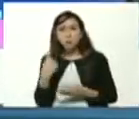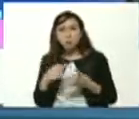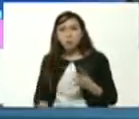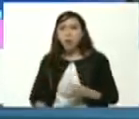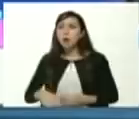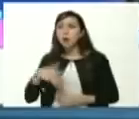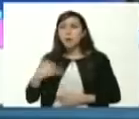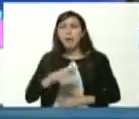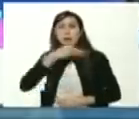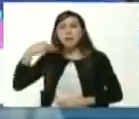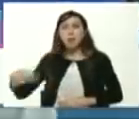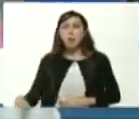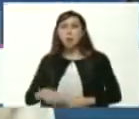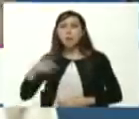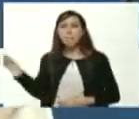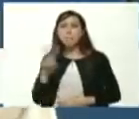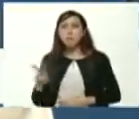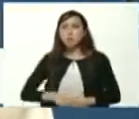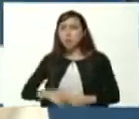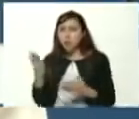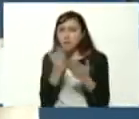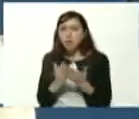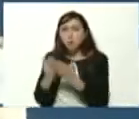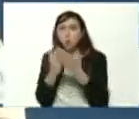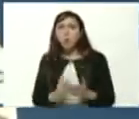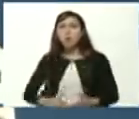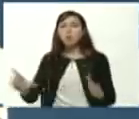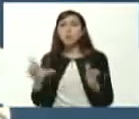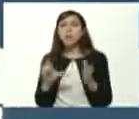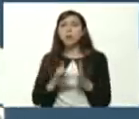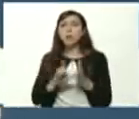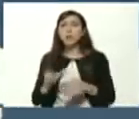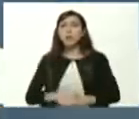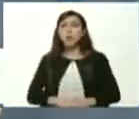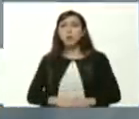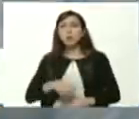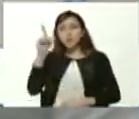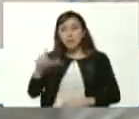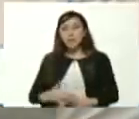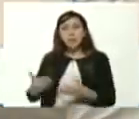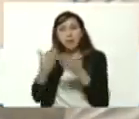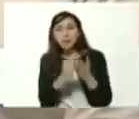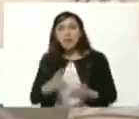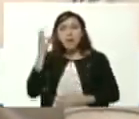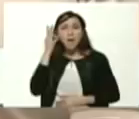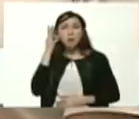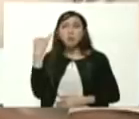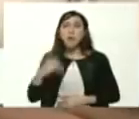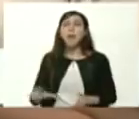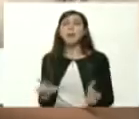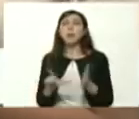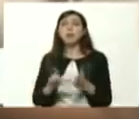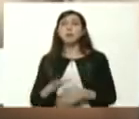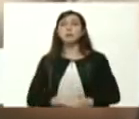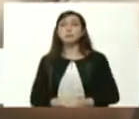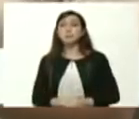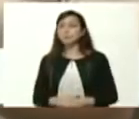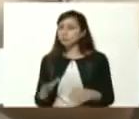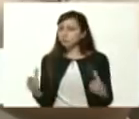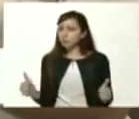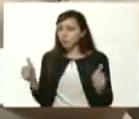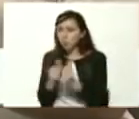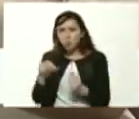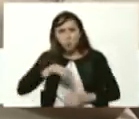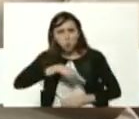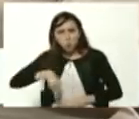de la muchachada venezolana de los estudiantes de los liceos de las estudiantes de los liceos juntos nos